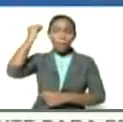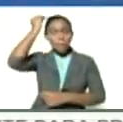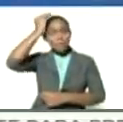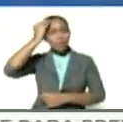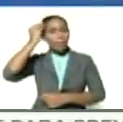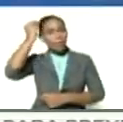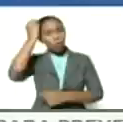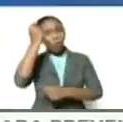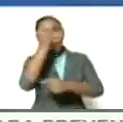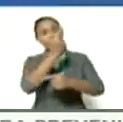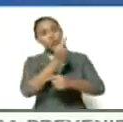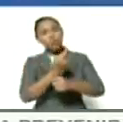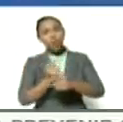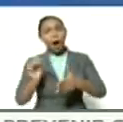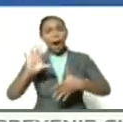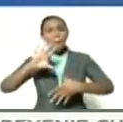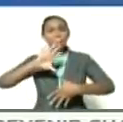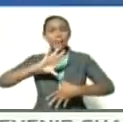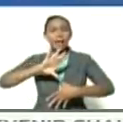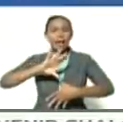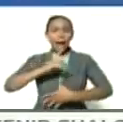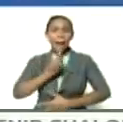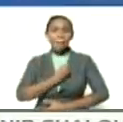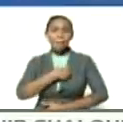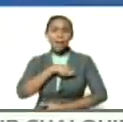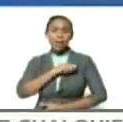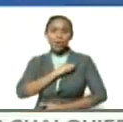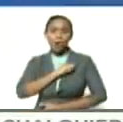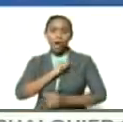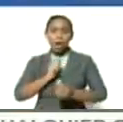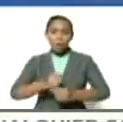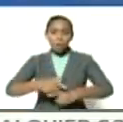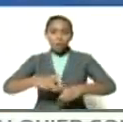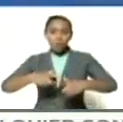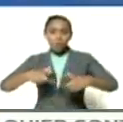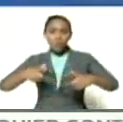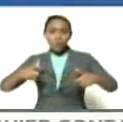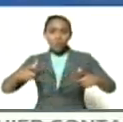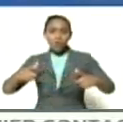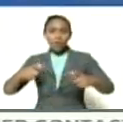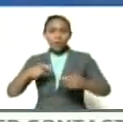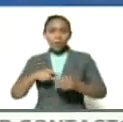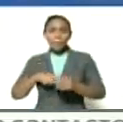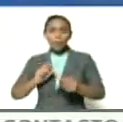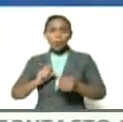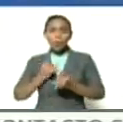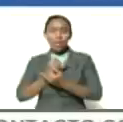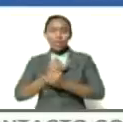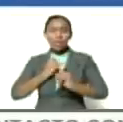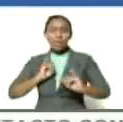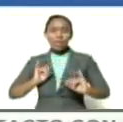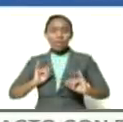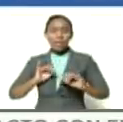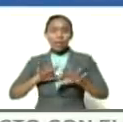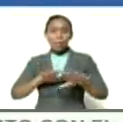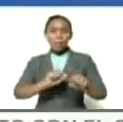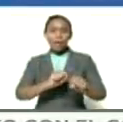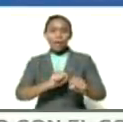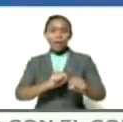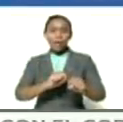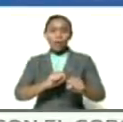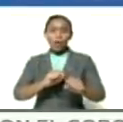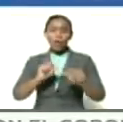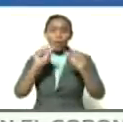de una América española emancipada del imperio de un